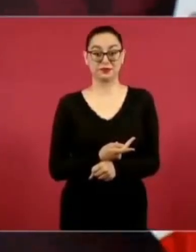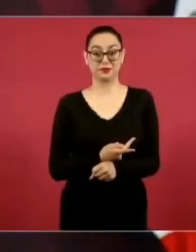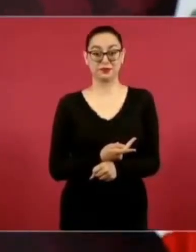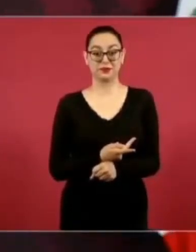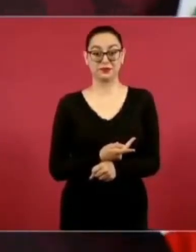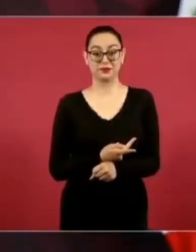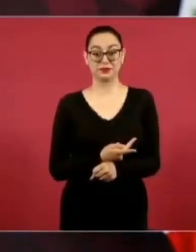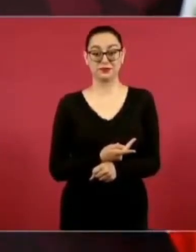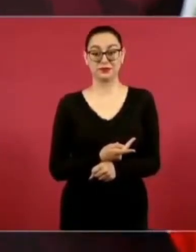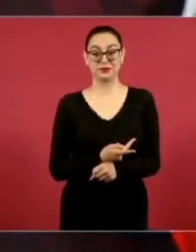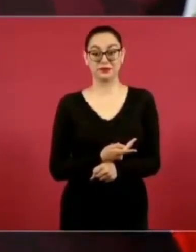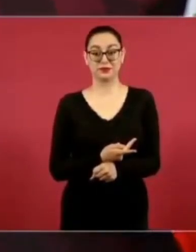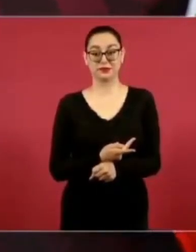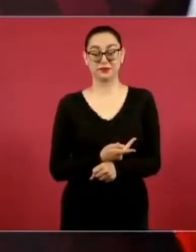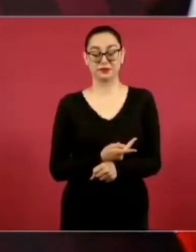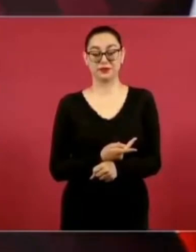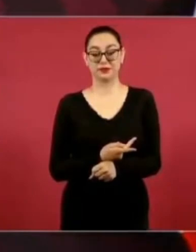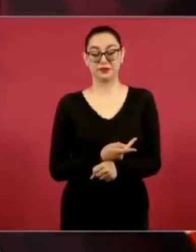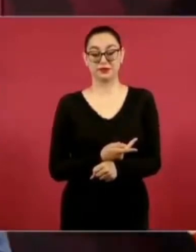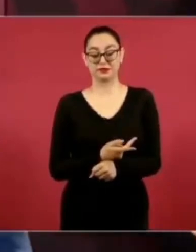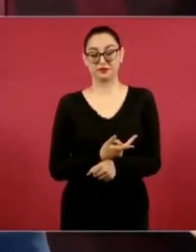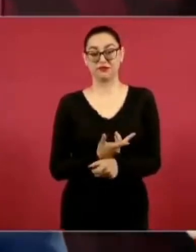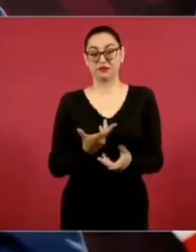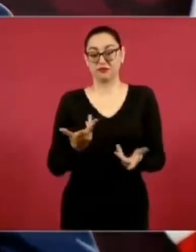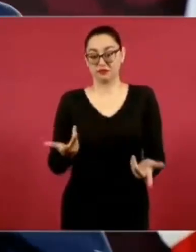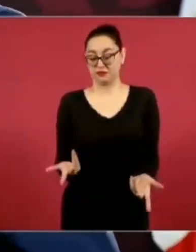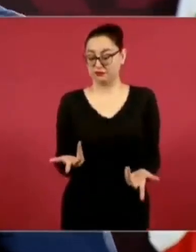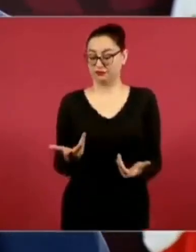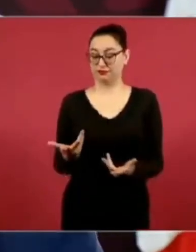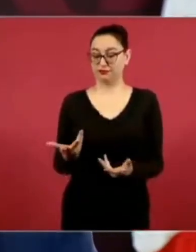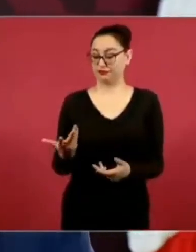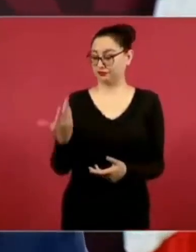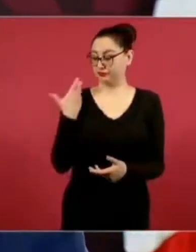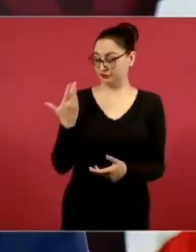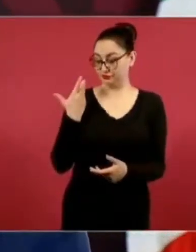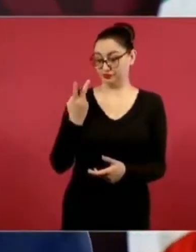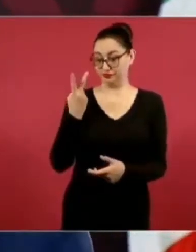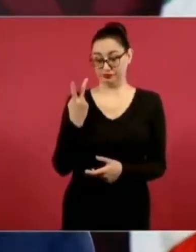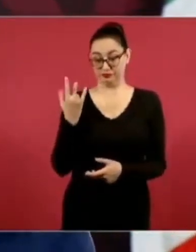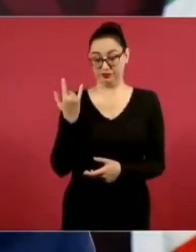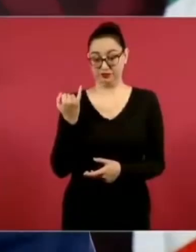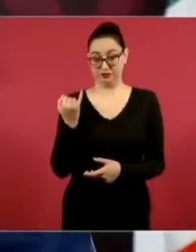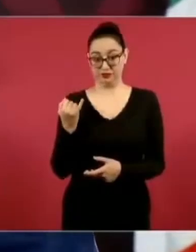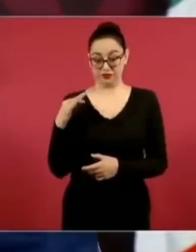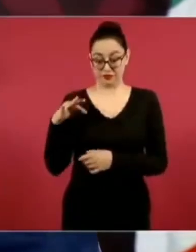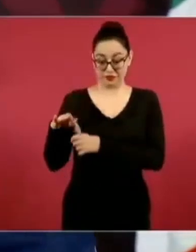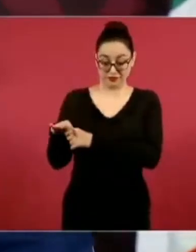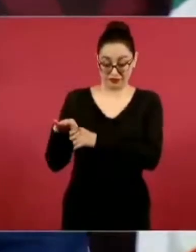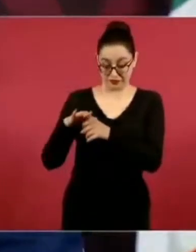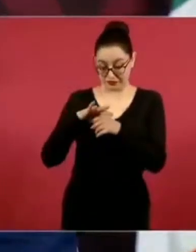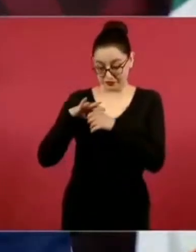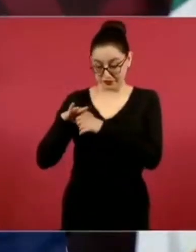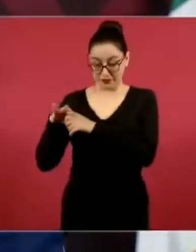El movimiento de transformación obtiene mayoría calificada